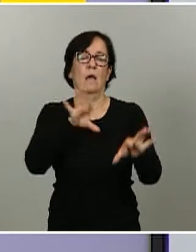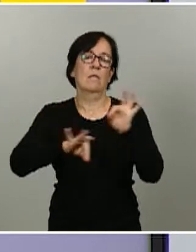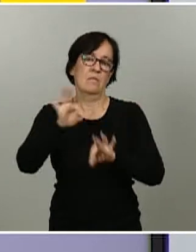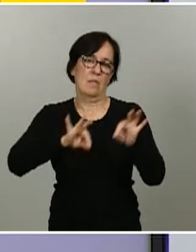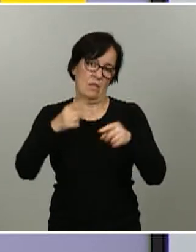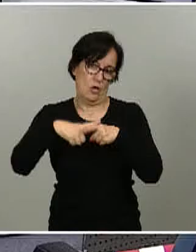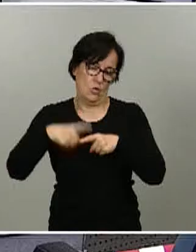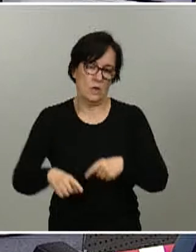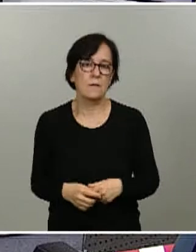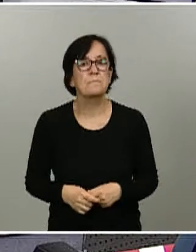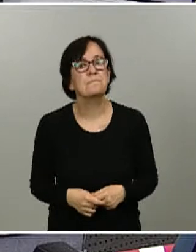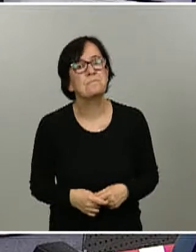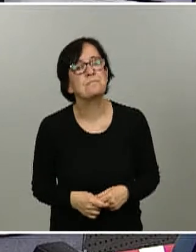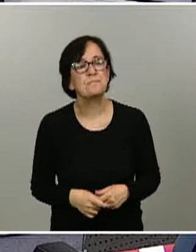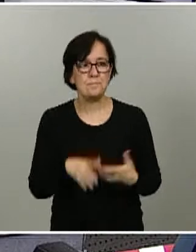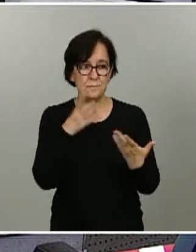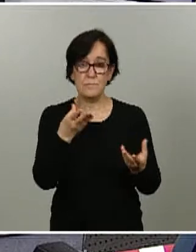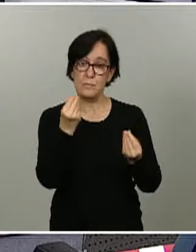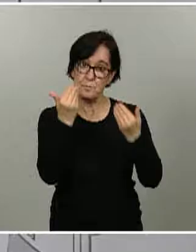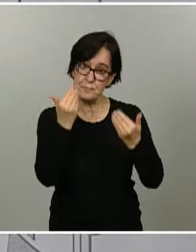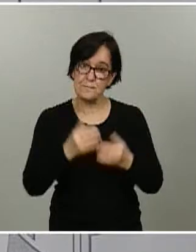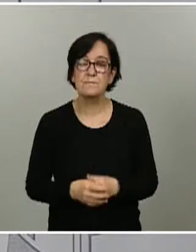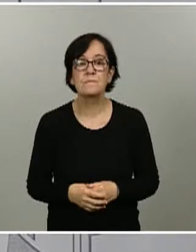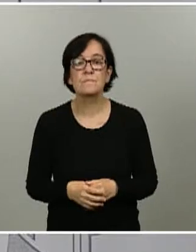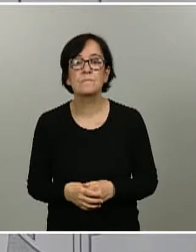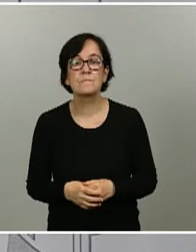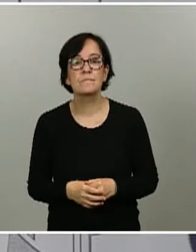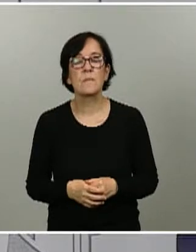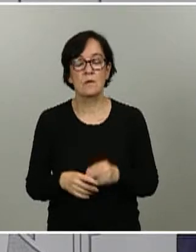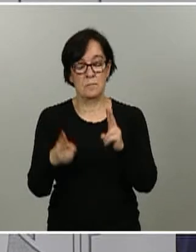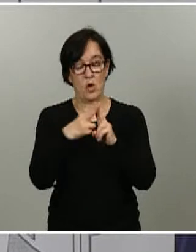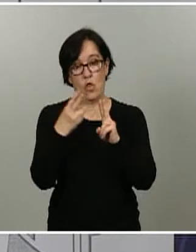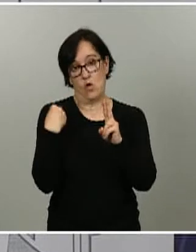Muchas gracias, Belén, por sus dos preguntas.